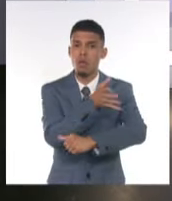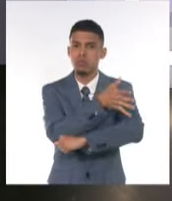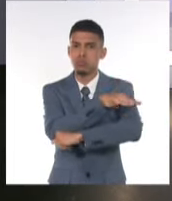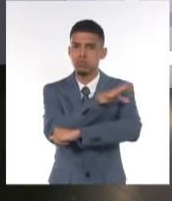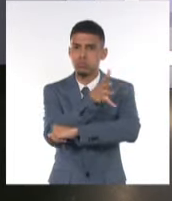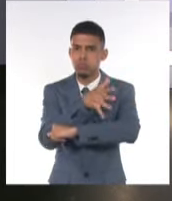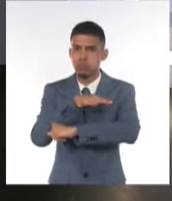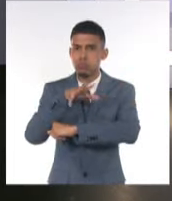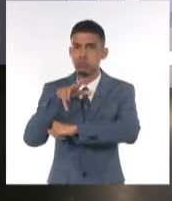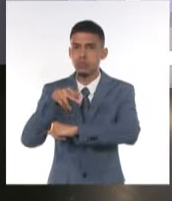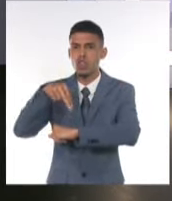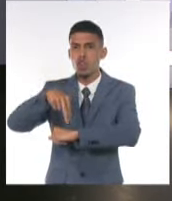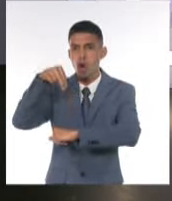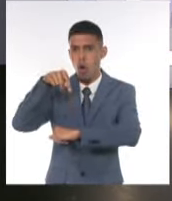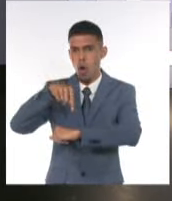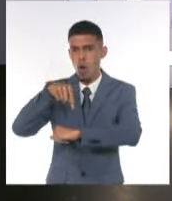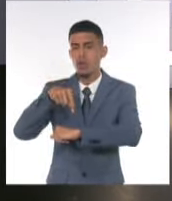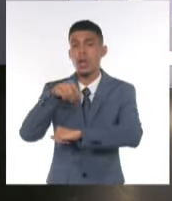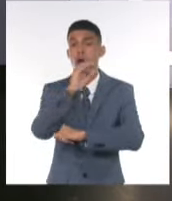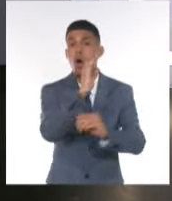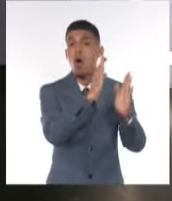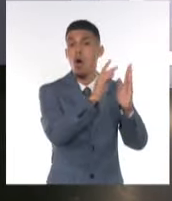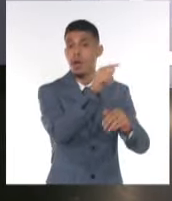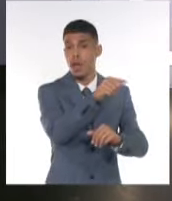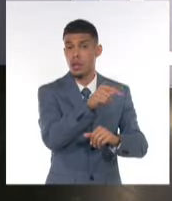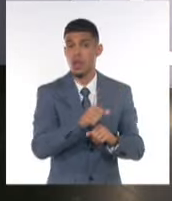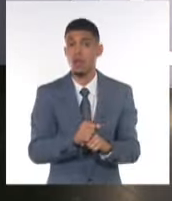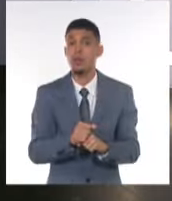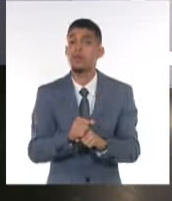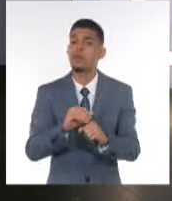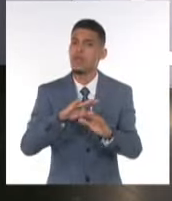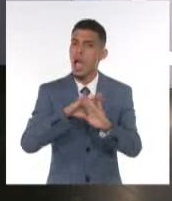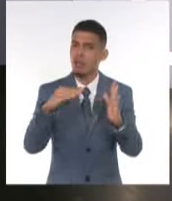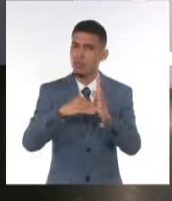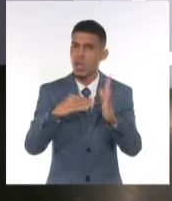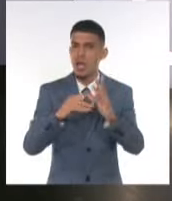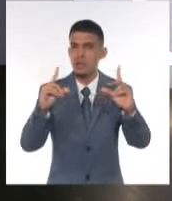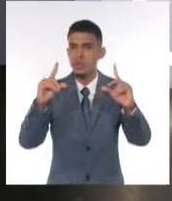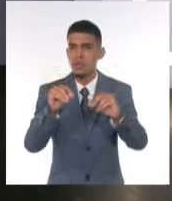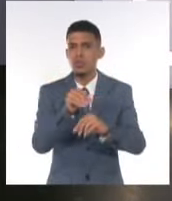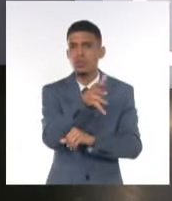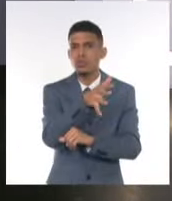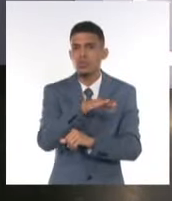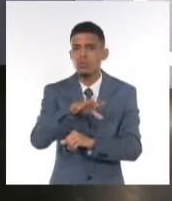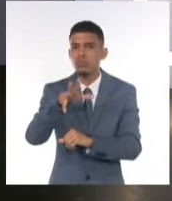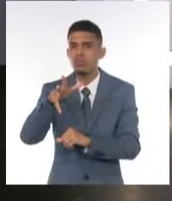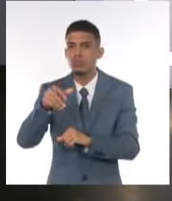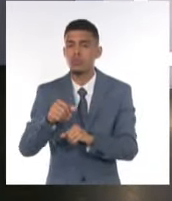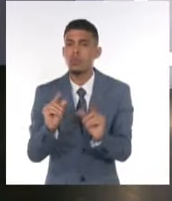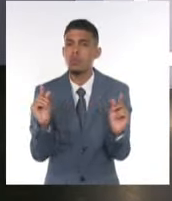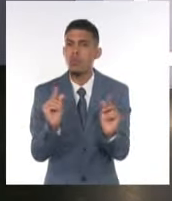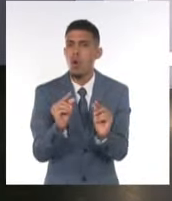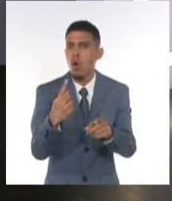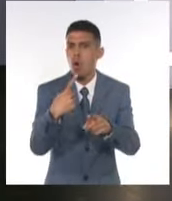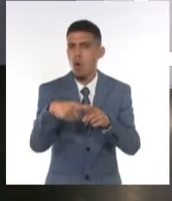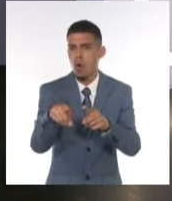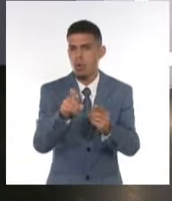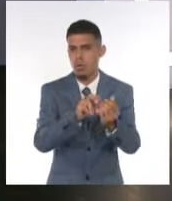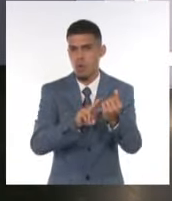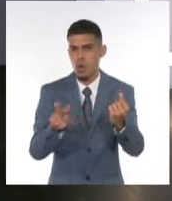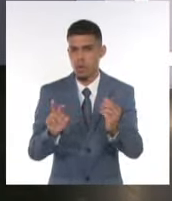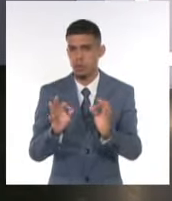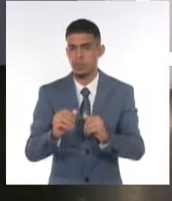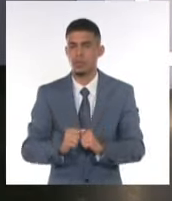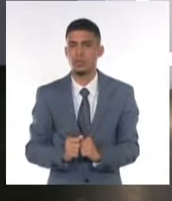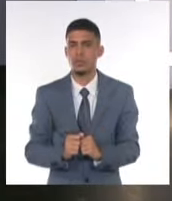la costa norte oriental que irá disminuyendo desde la tarde a oleaje. Habrá poco oleaje en el resto del litoral norte, así